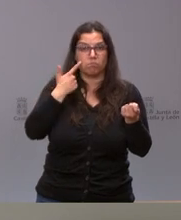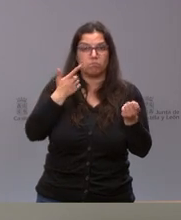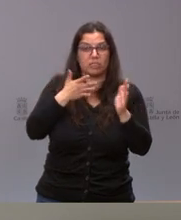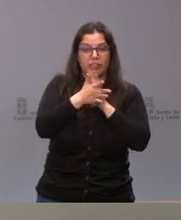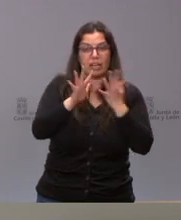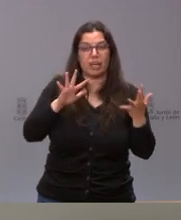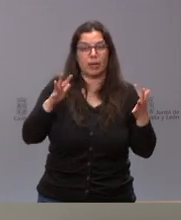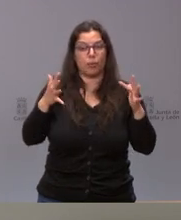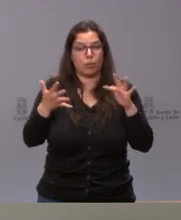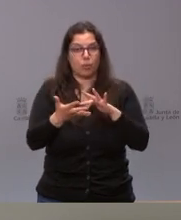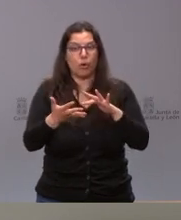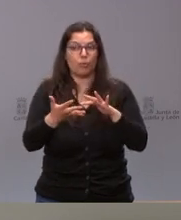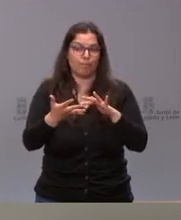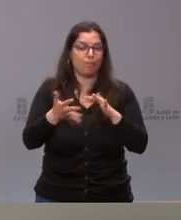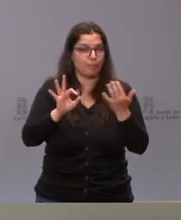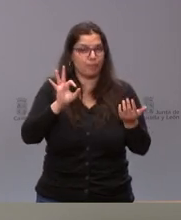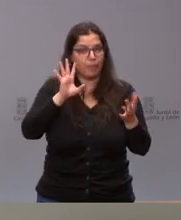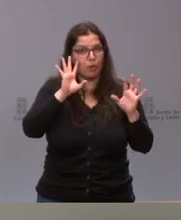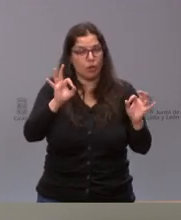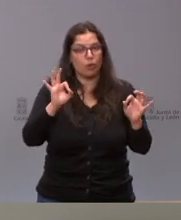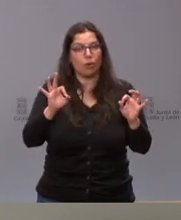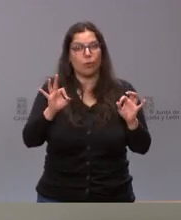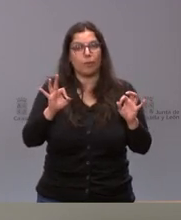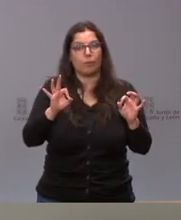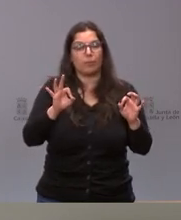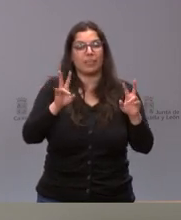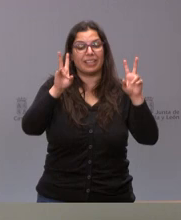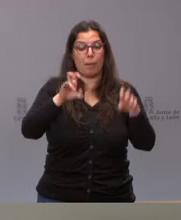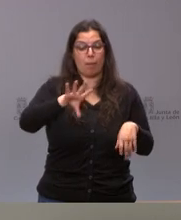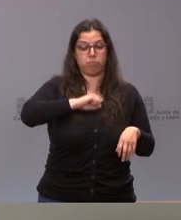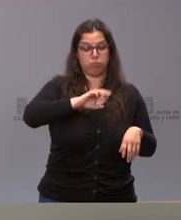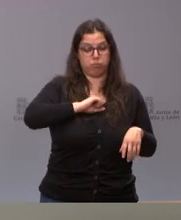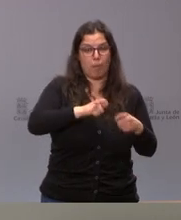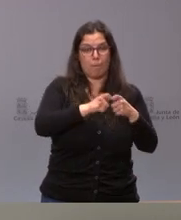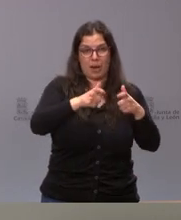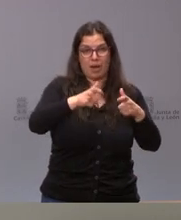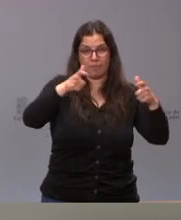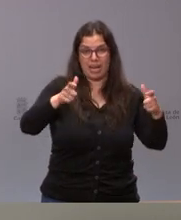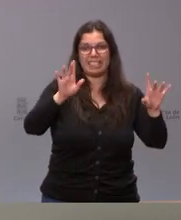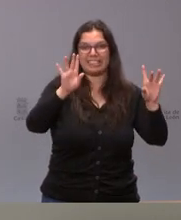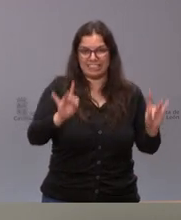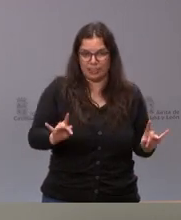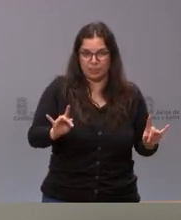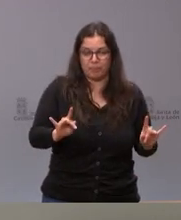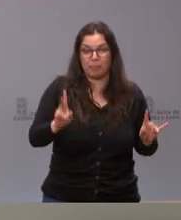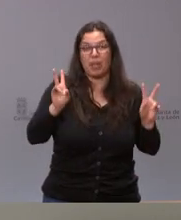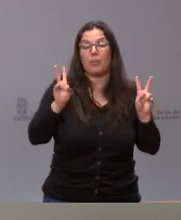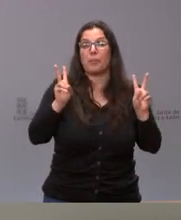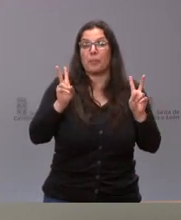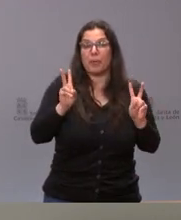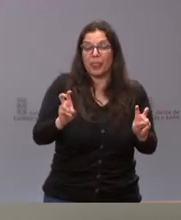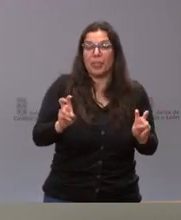la pandemia que lógicamente es creciente en términos de número de infecciones. Es verdad que esto tiene un primer impacto